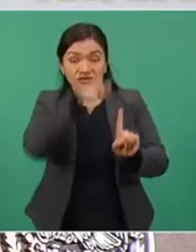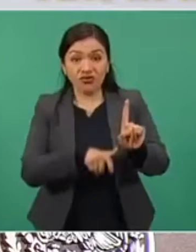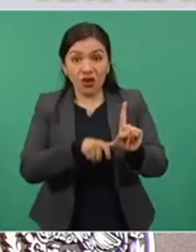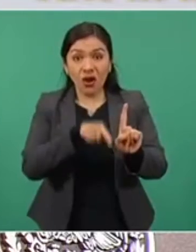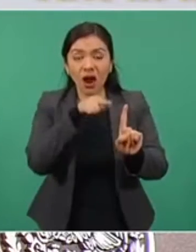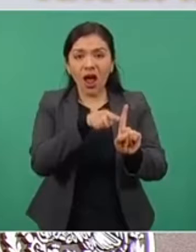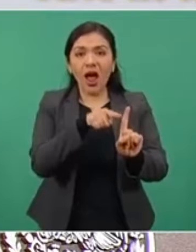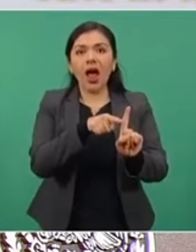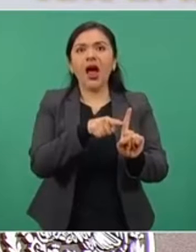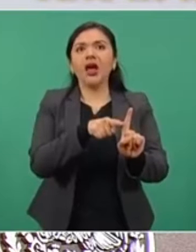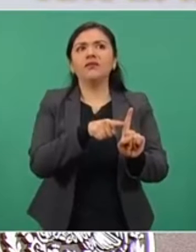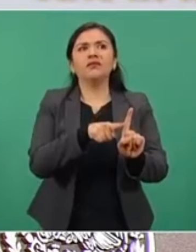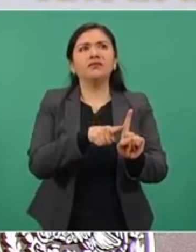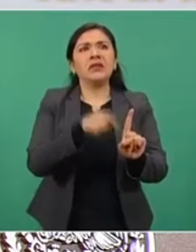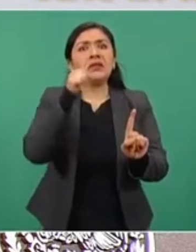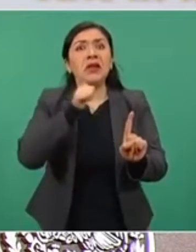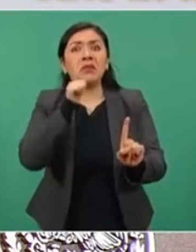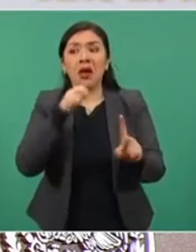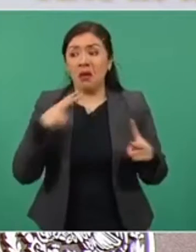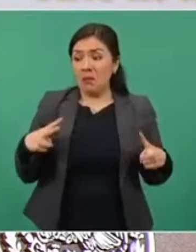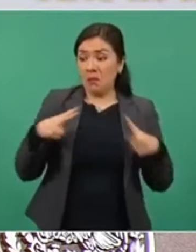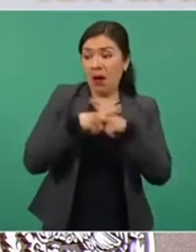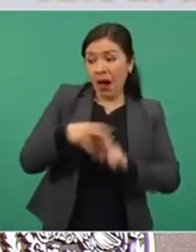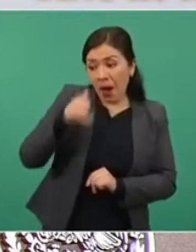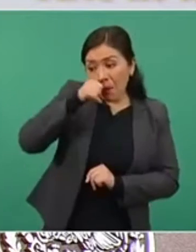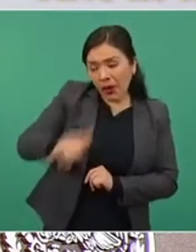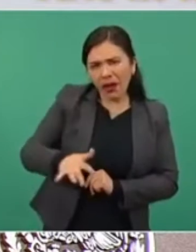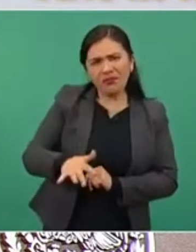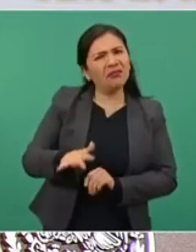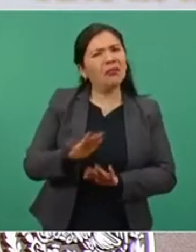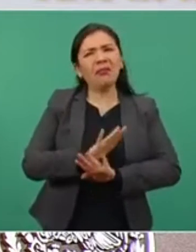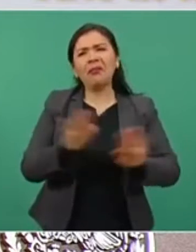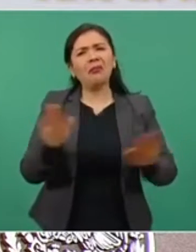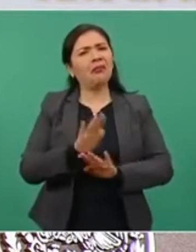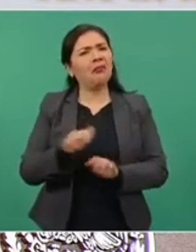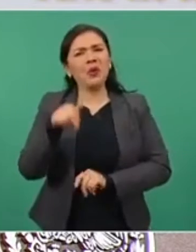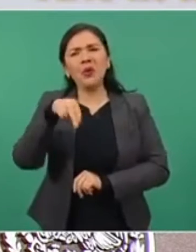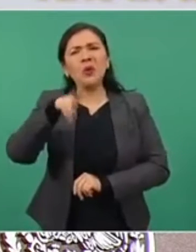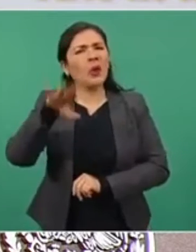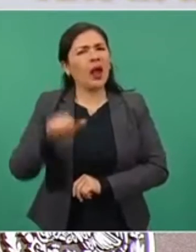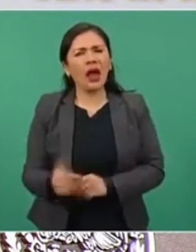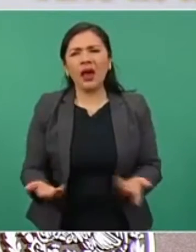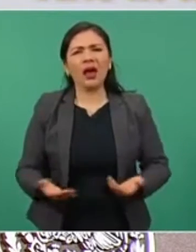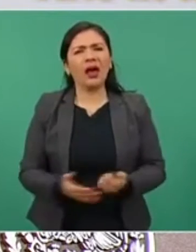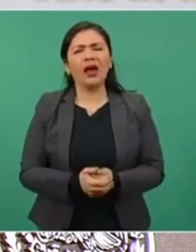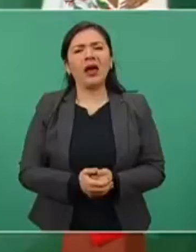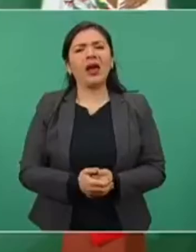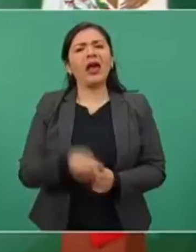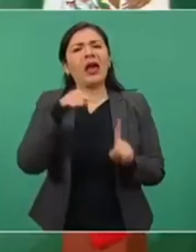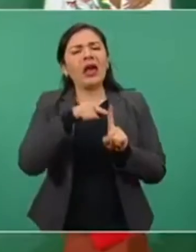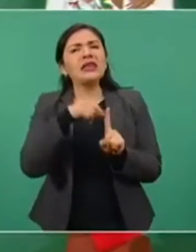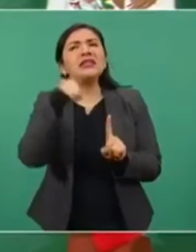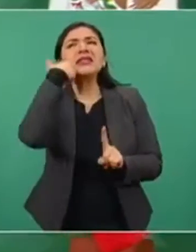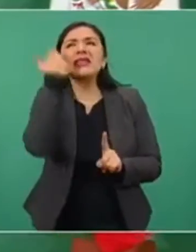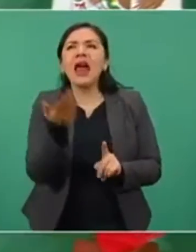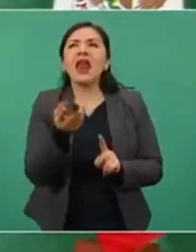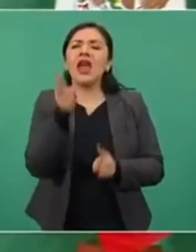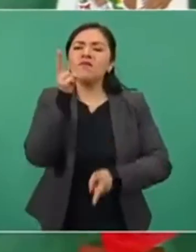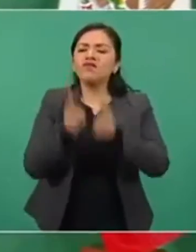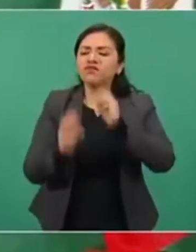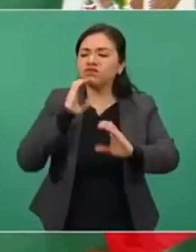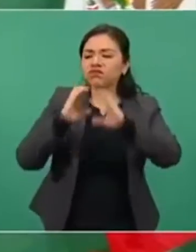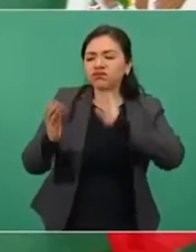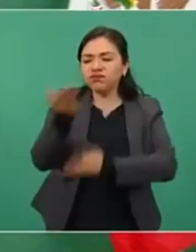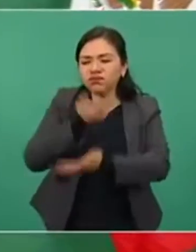no se pelea con nadie, busca el diálogo,